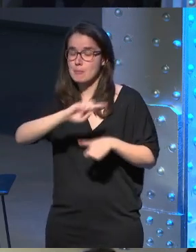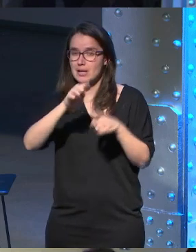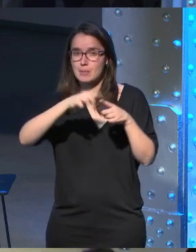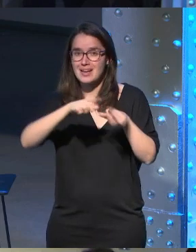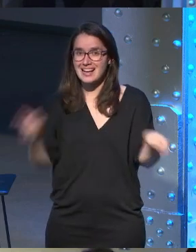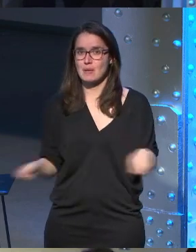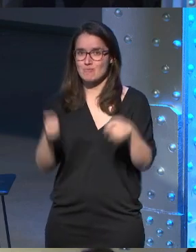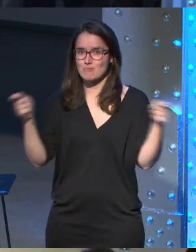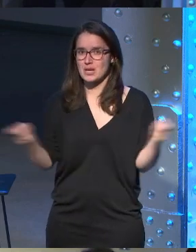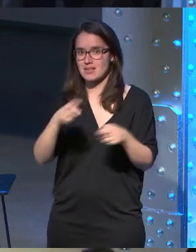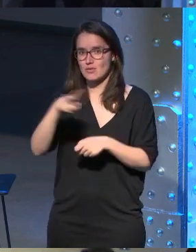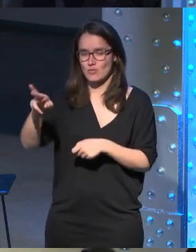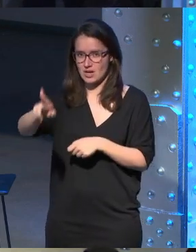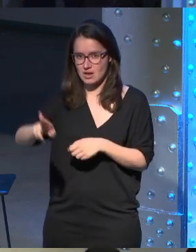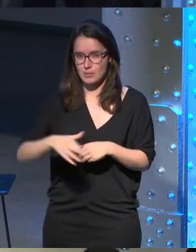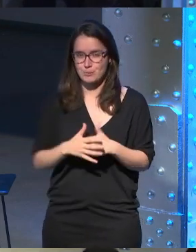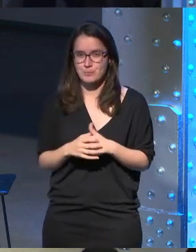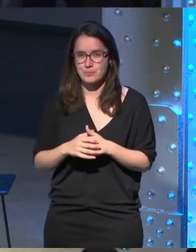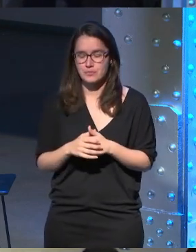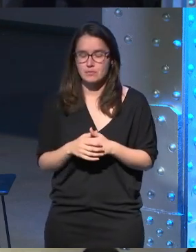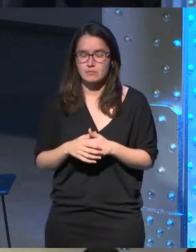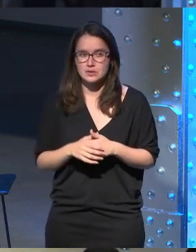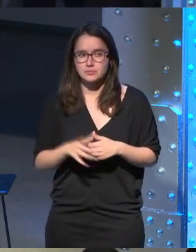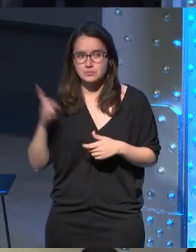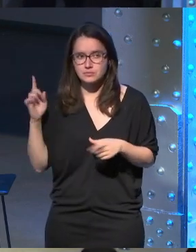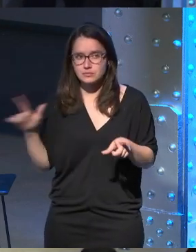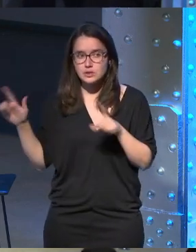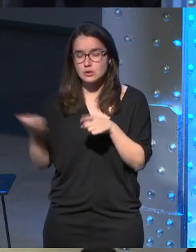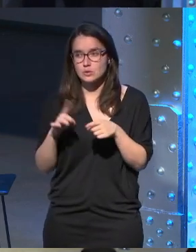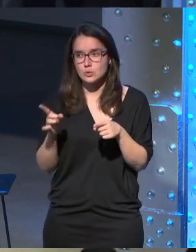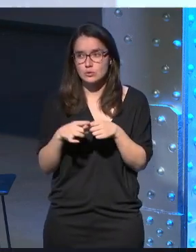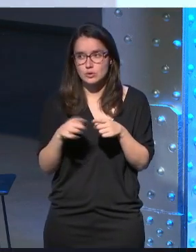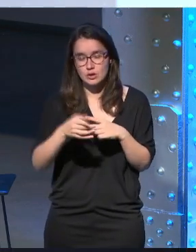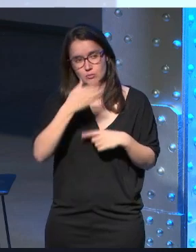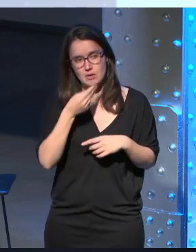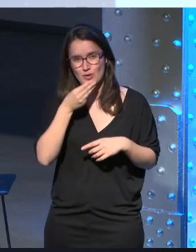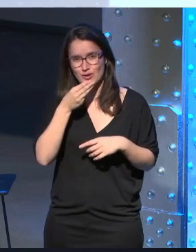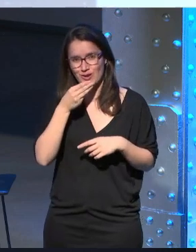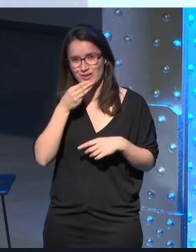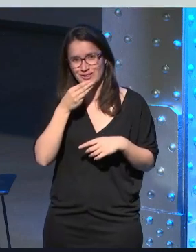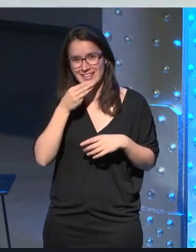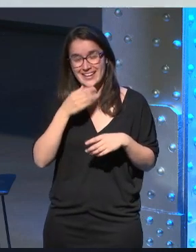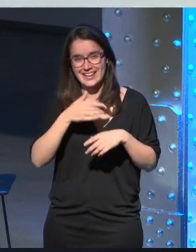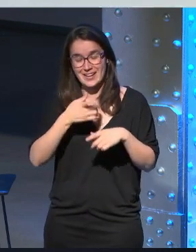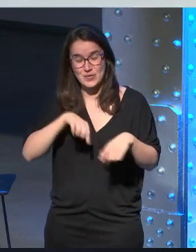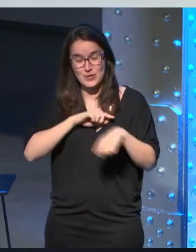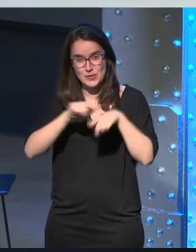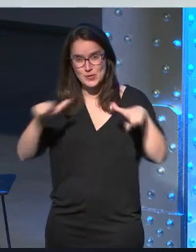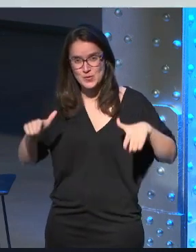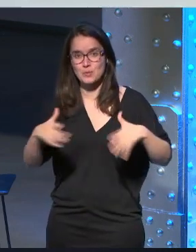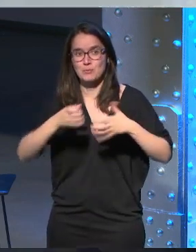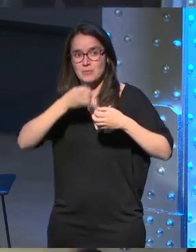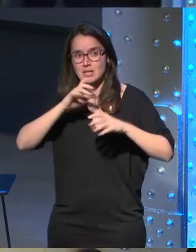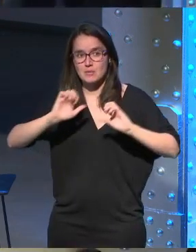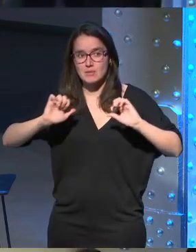campaña publicitaria de VR este es uno de los trofés más bonitos que tenemos en el estudio y